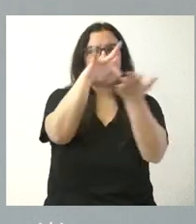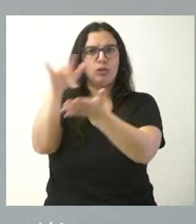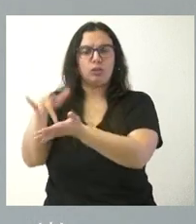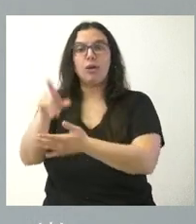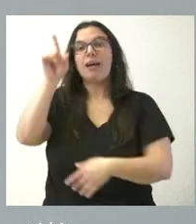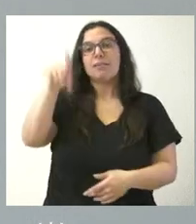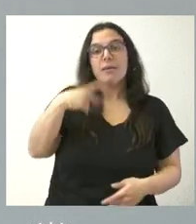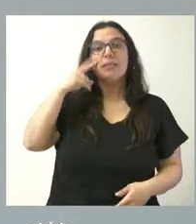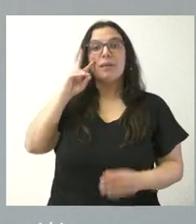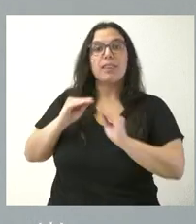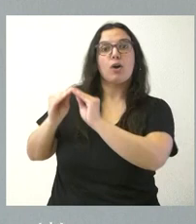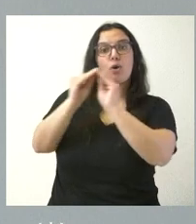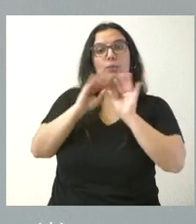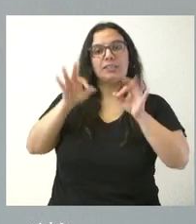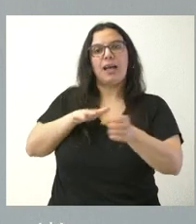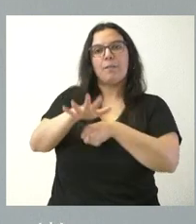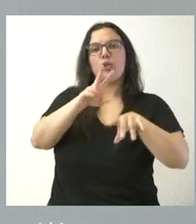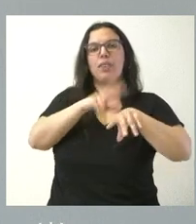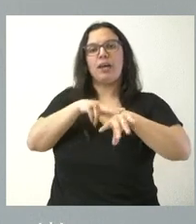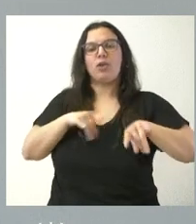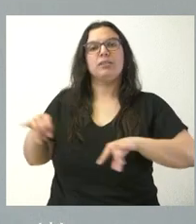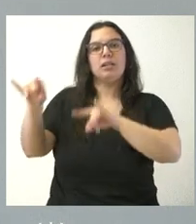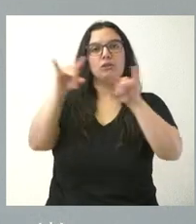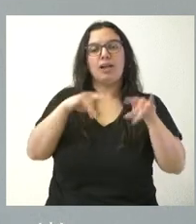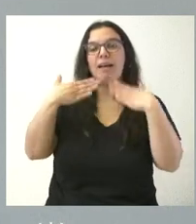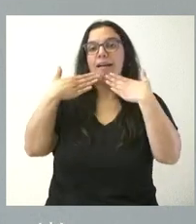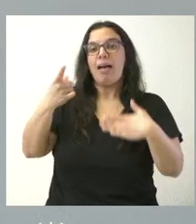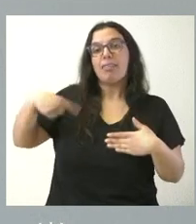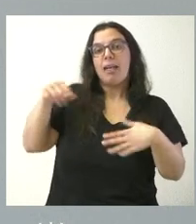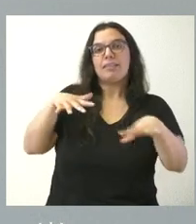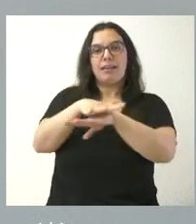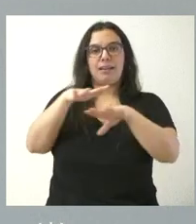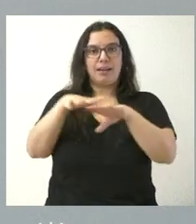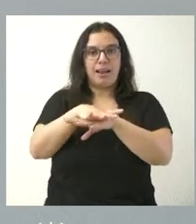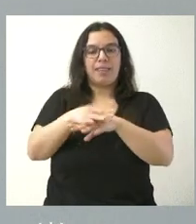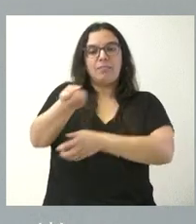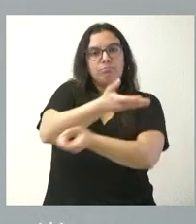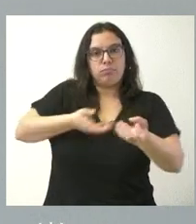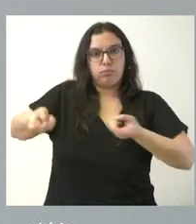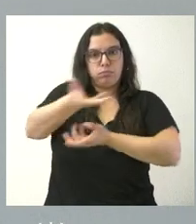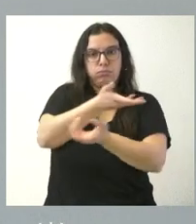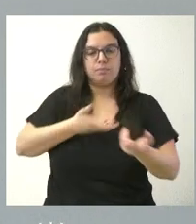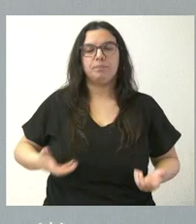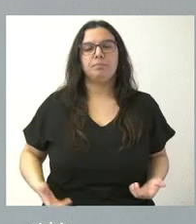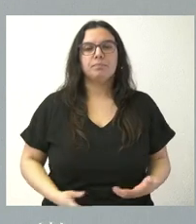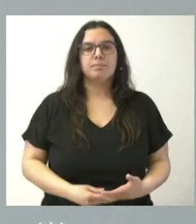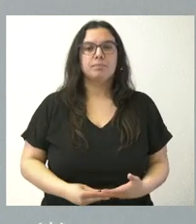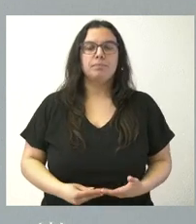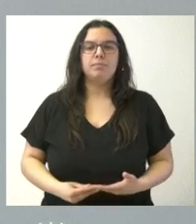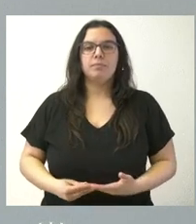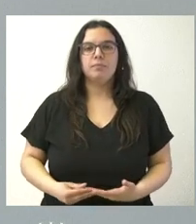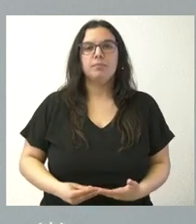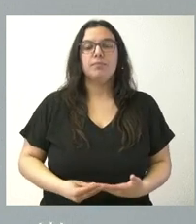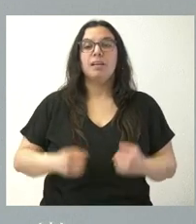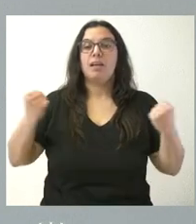experiencias comunes en el ámbito de las delegaciones territoriales a través de esta red de intercambio. De las actuaciones